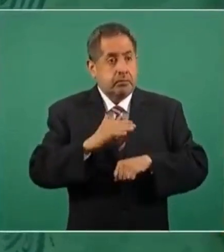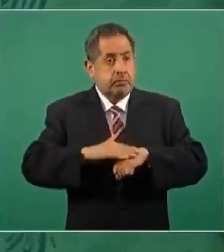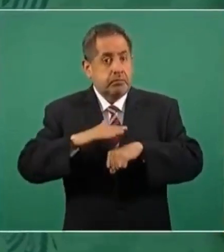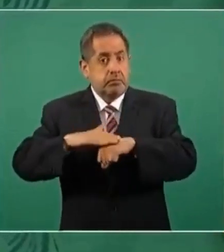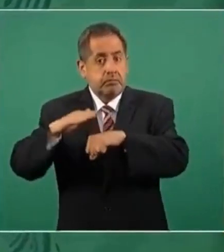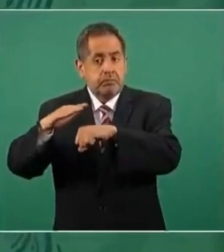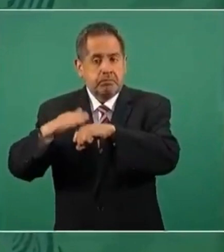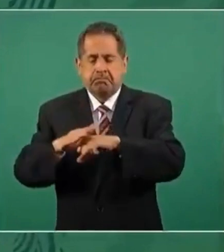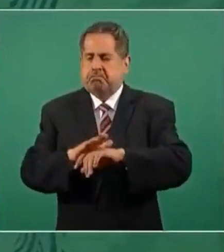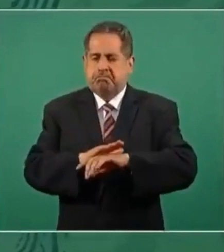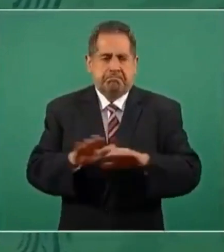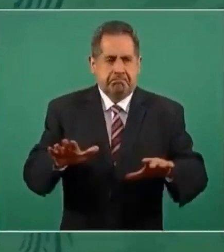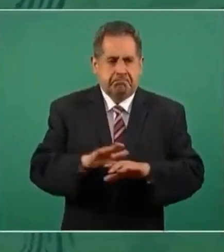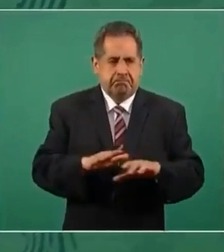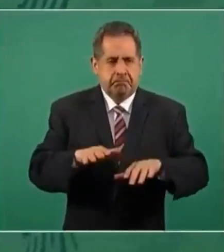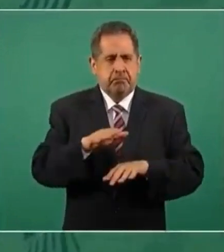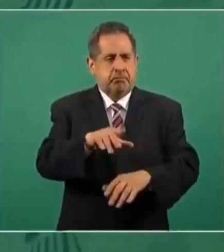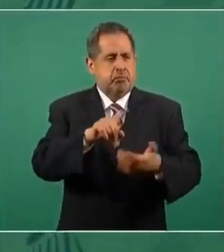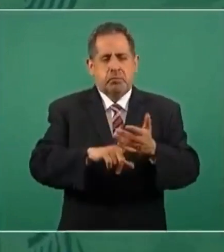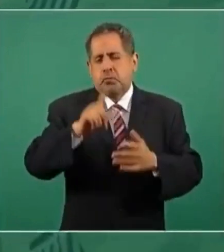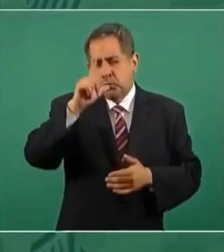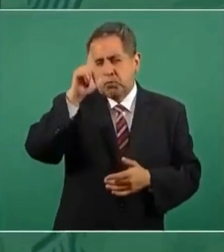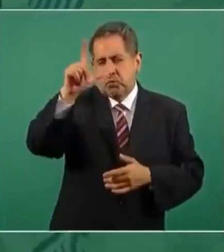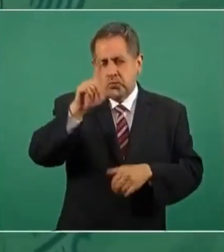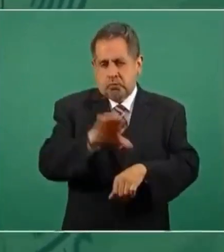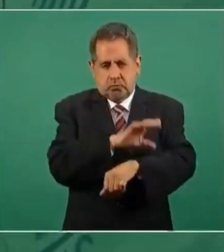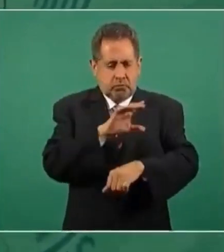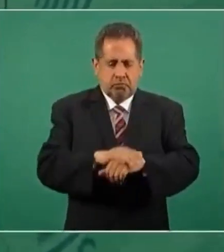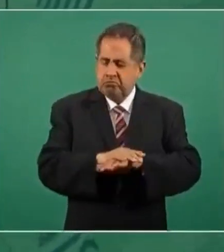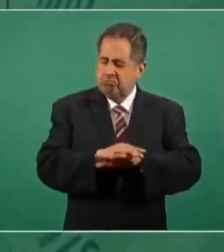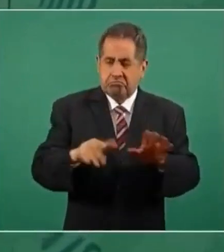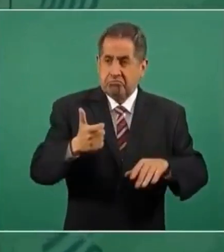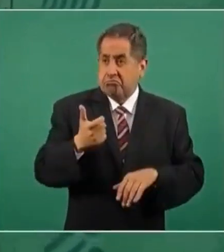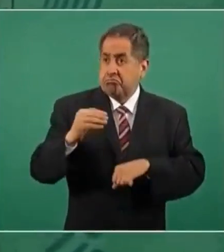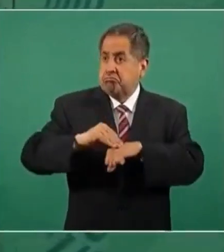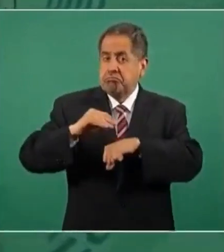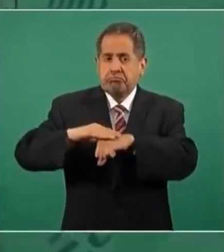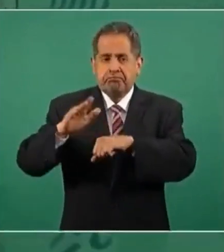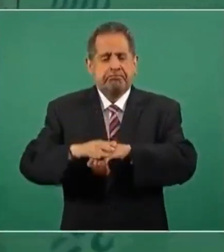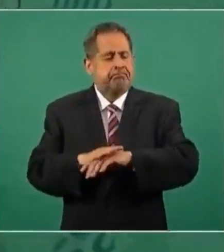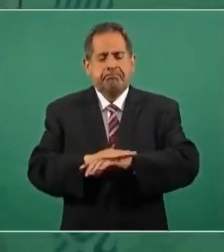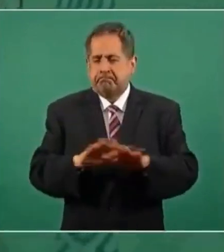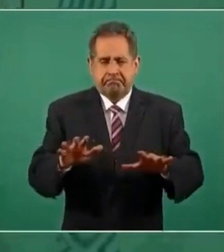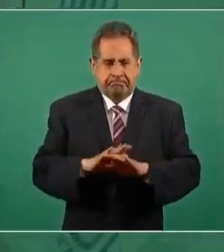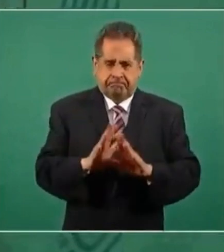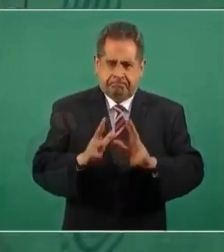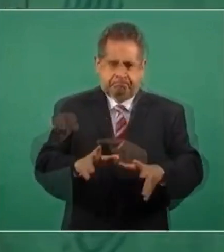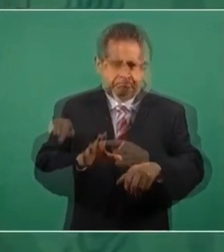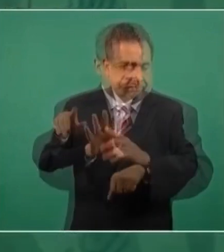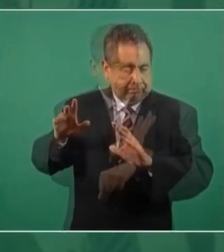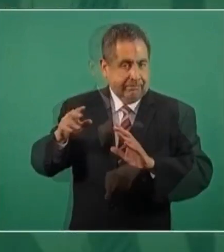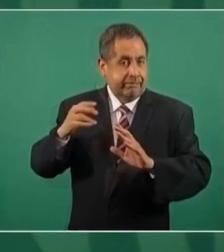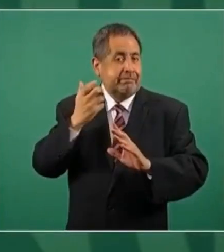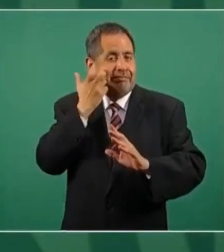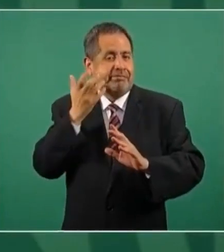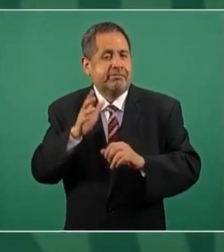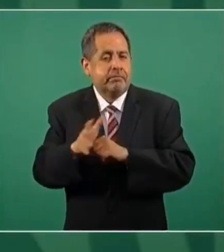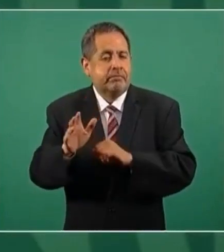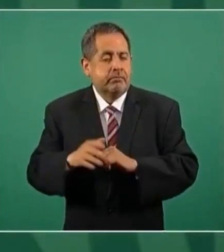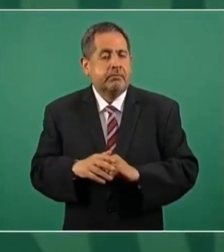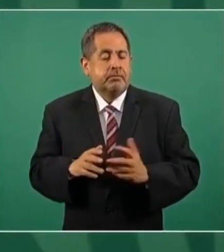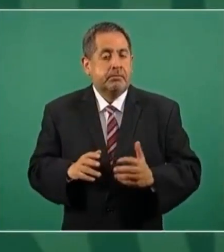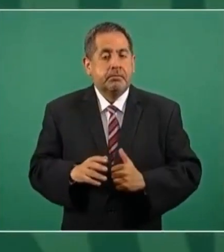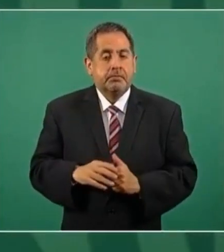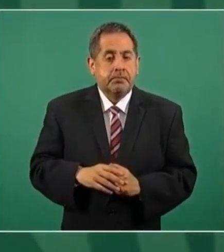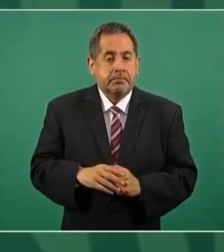para decirlo de manera clara, el precio de la energía eléctrica. Si nosotros